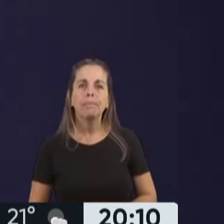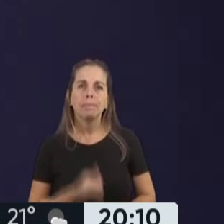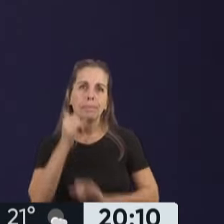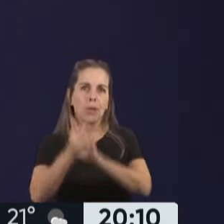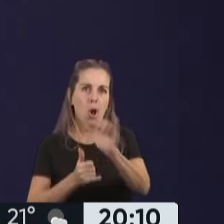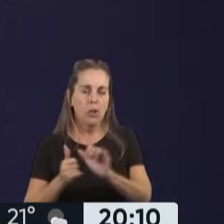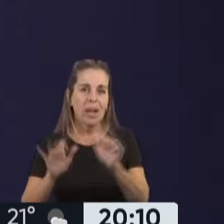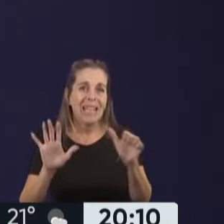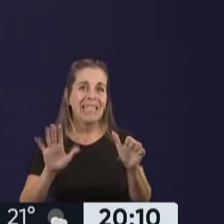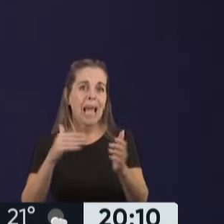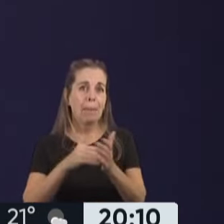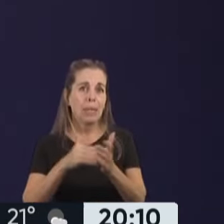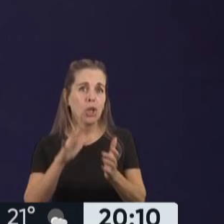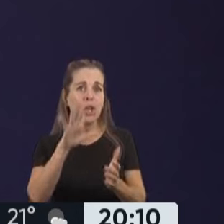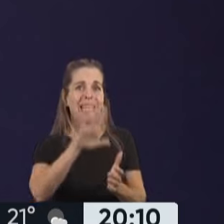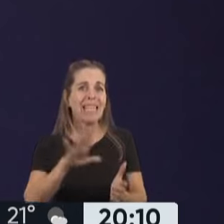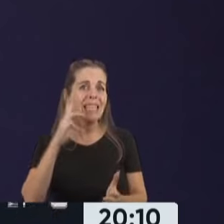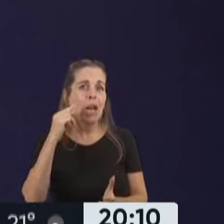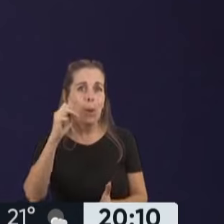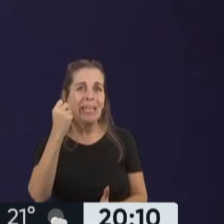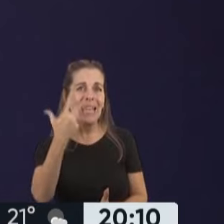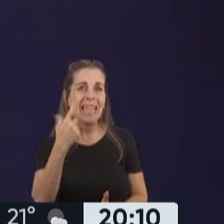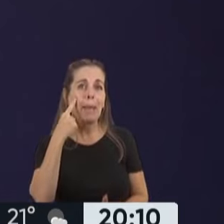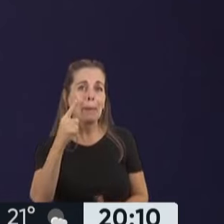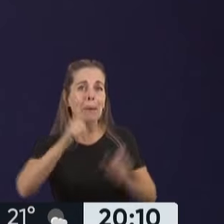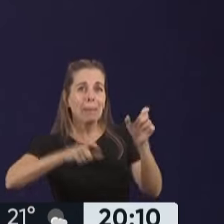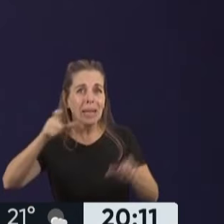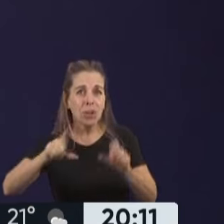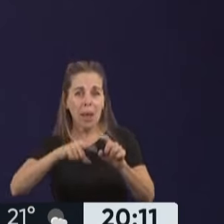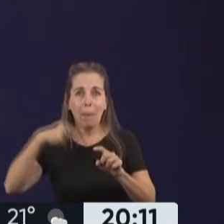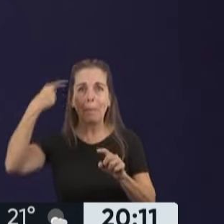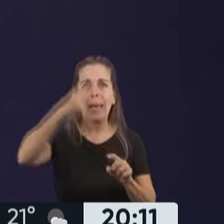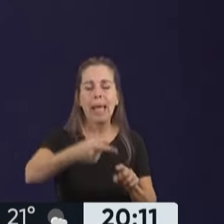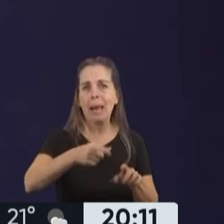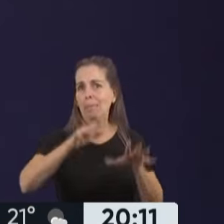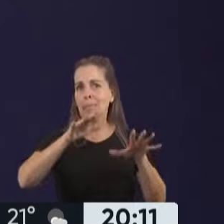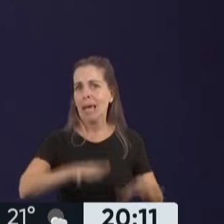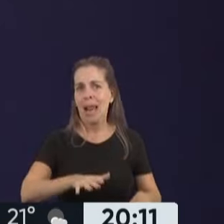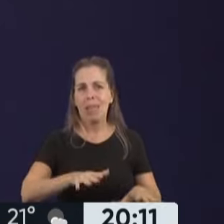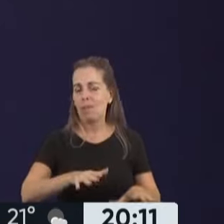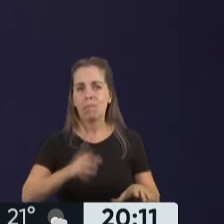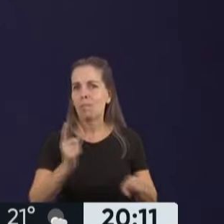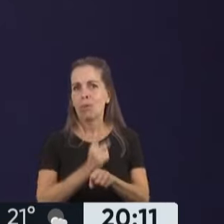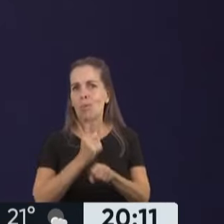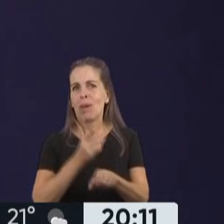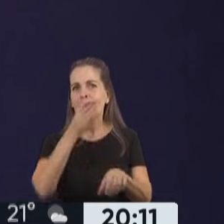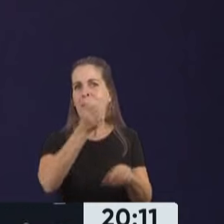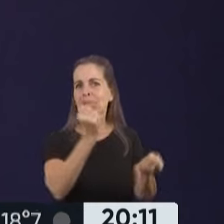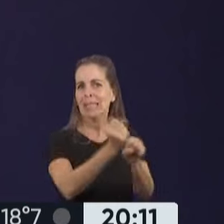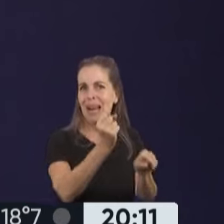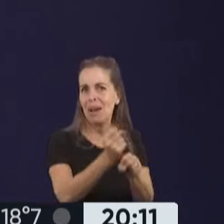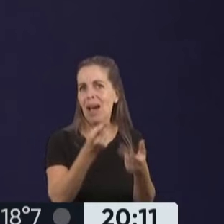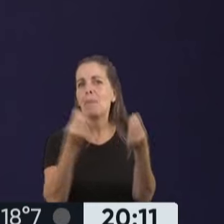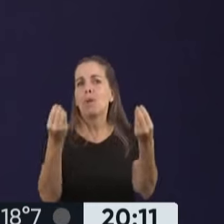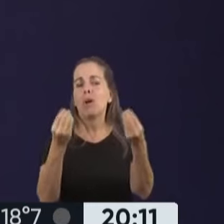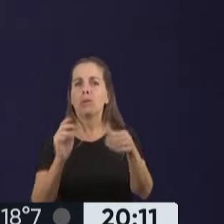.593.000 personas mañana no van a tener a disposición el servicio esencial de transporte para ir a sus trabajos.